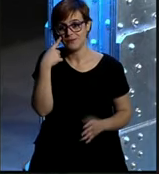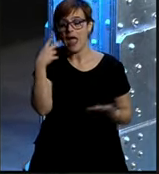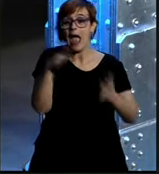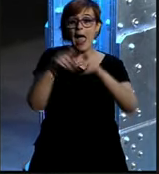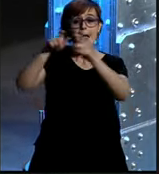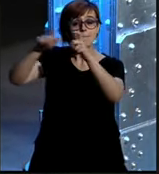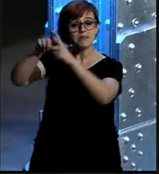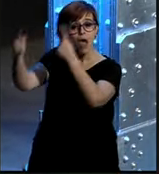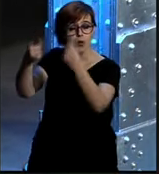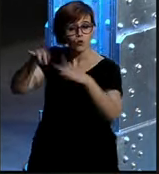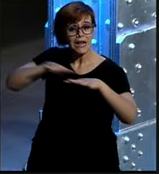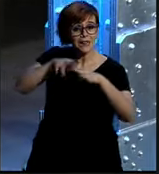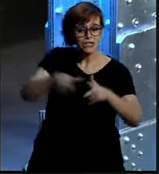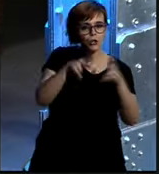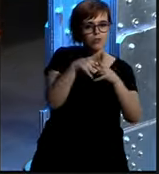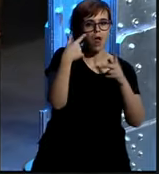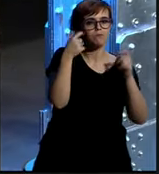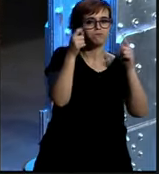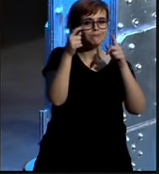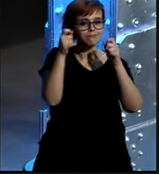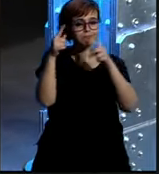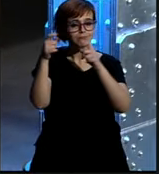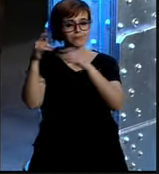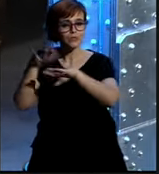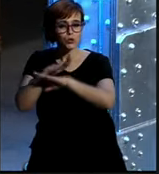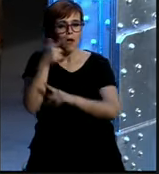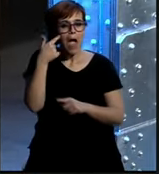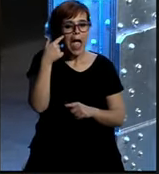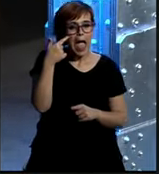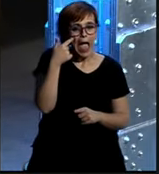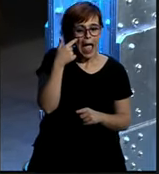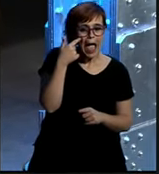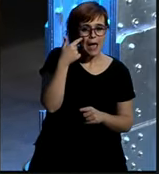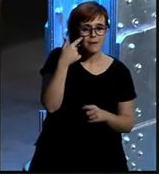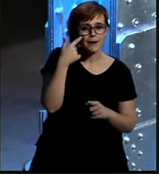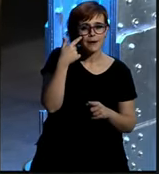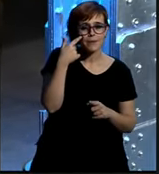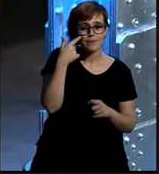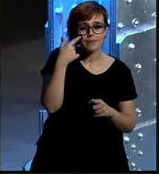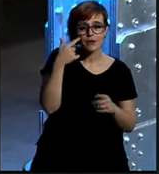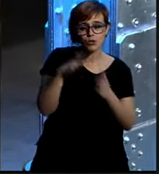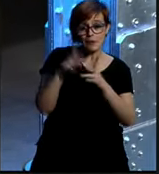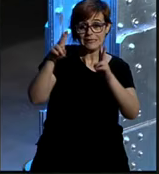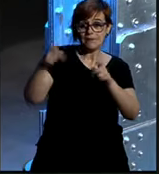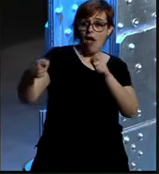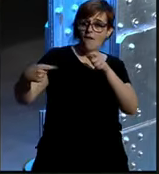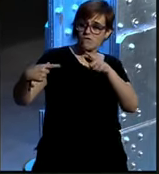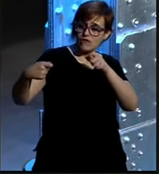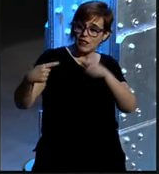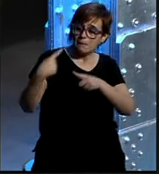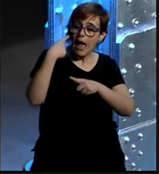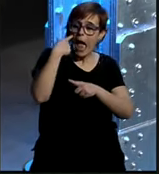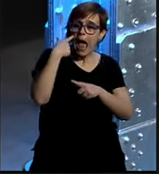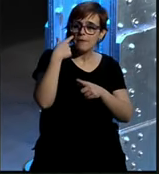algunas empresas de redes sociales se están dando cuenta y están mediendo el ratio de feedback ¿vale?